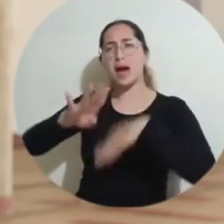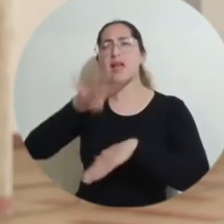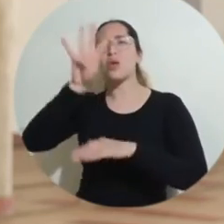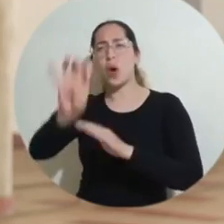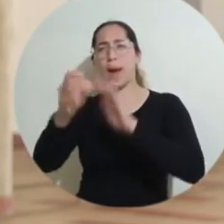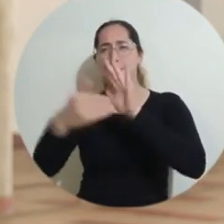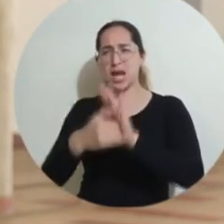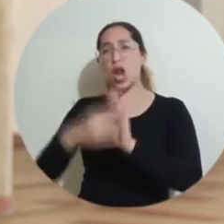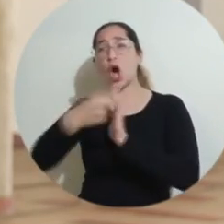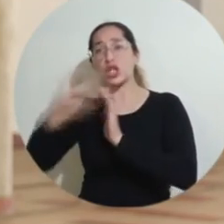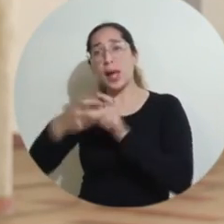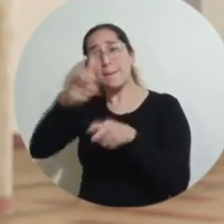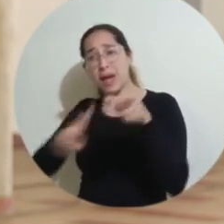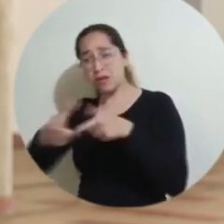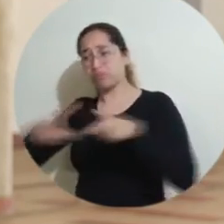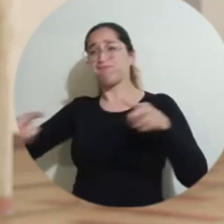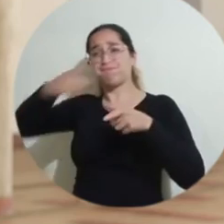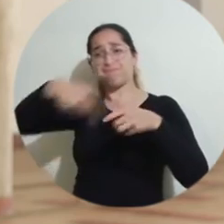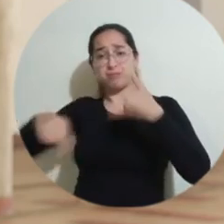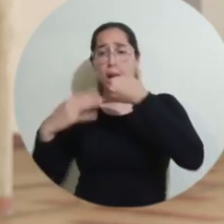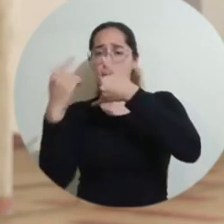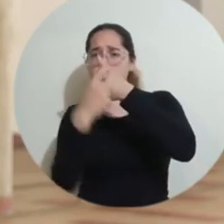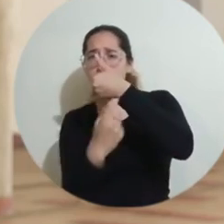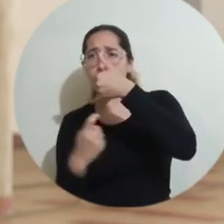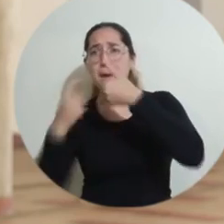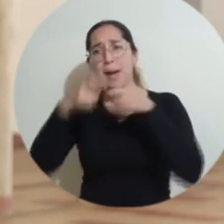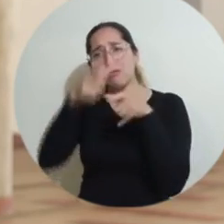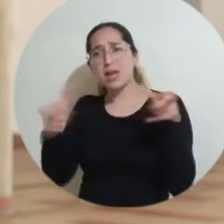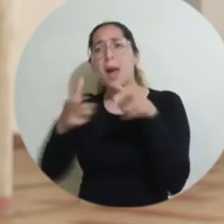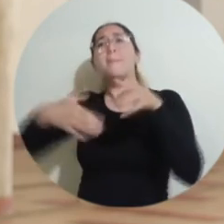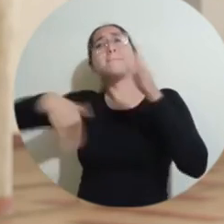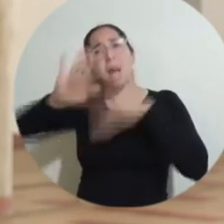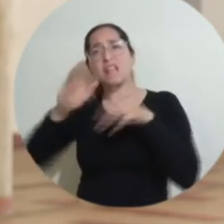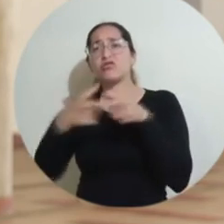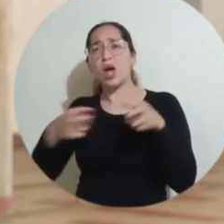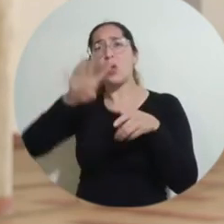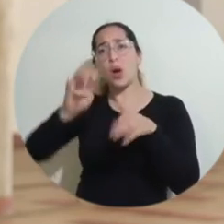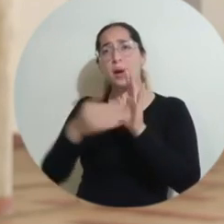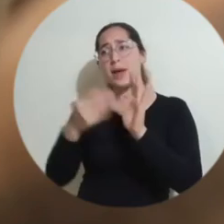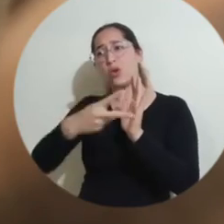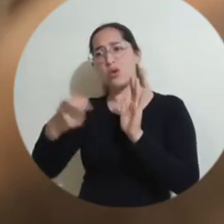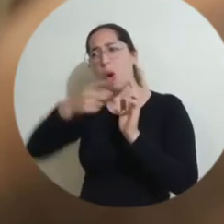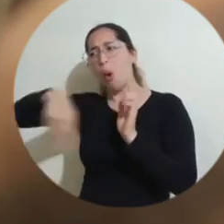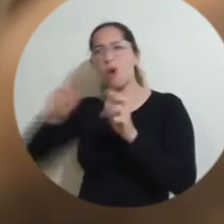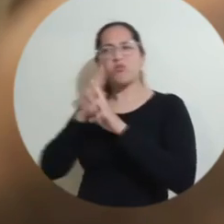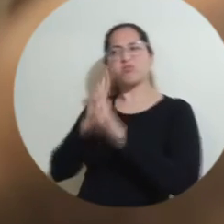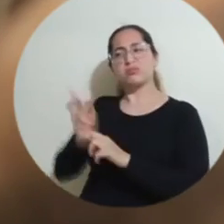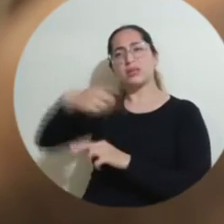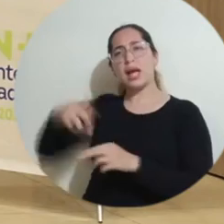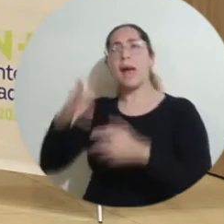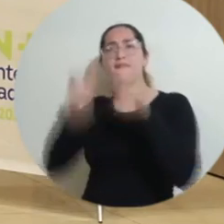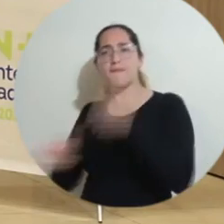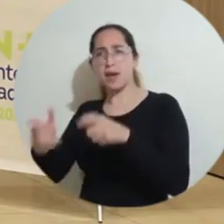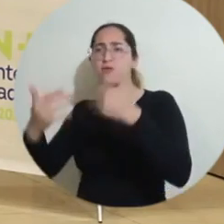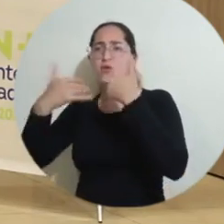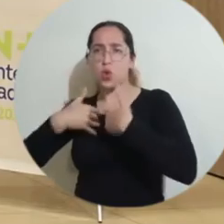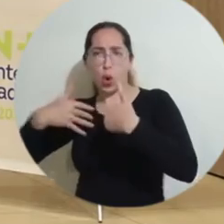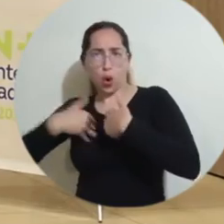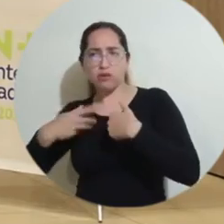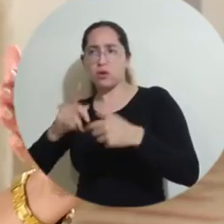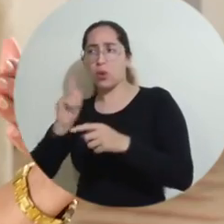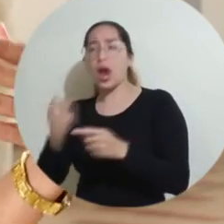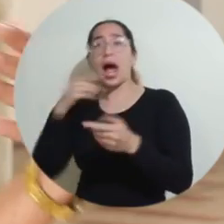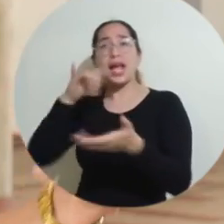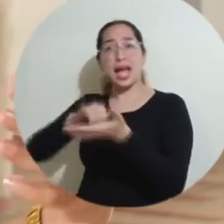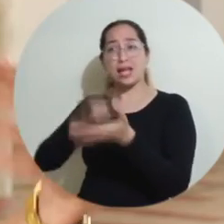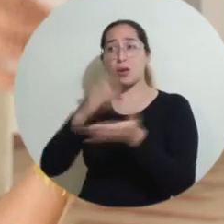de las más de 9.200 víctimas que hay a nivel nacional reconocidas que a partir del